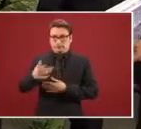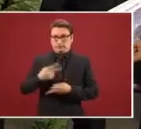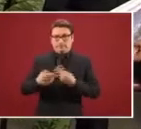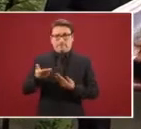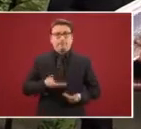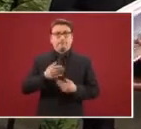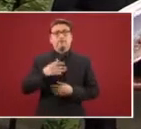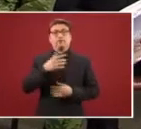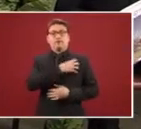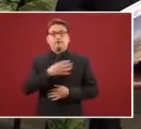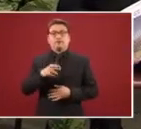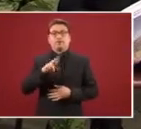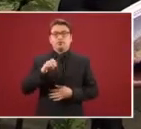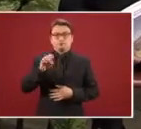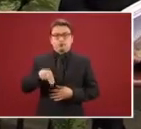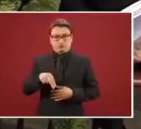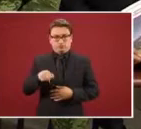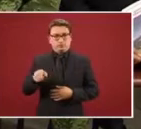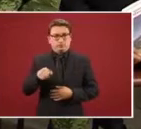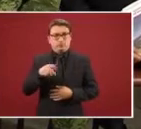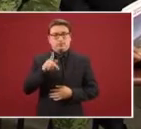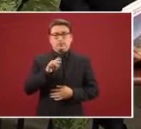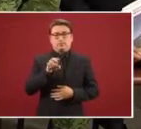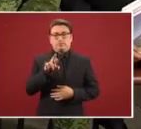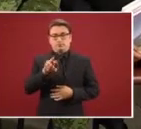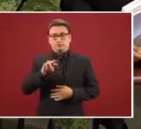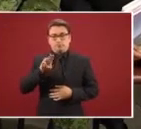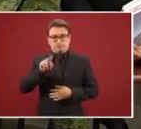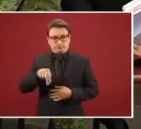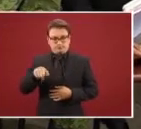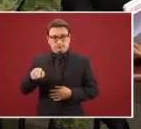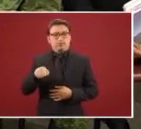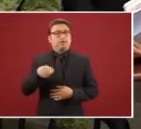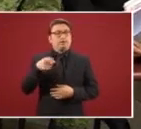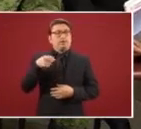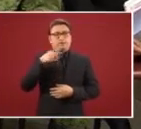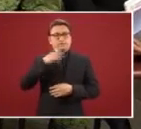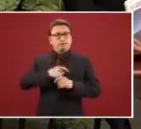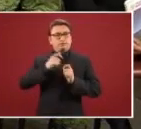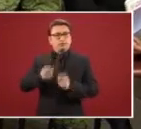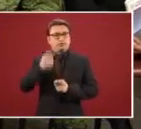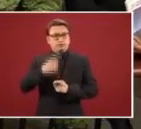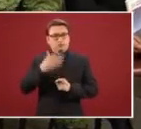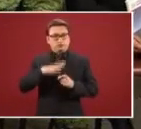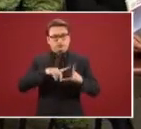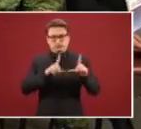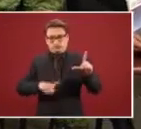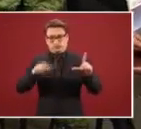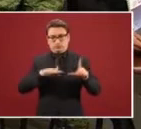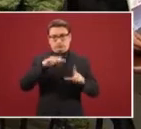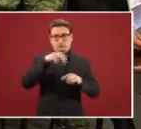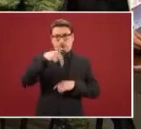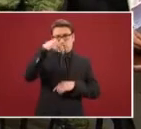El general Lóman, Pedro Lóman Iturburo, que está a cargo de la frontera norte. Gracias, general,